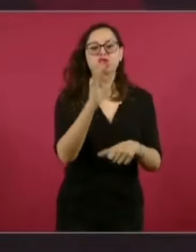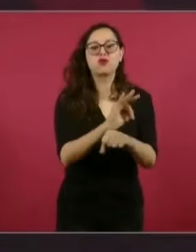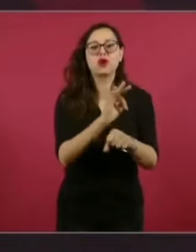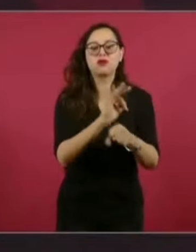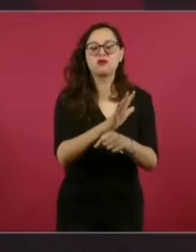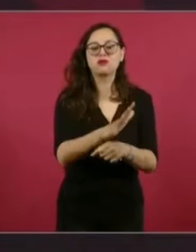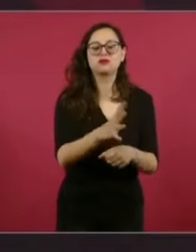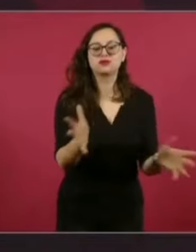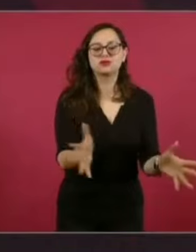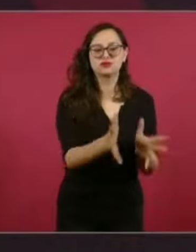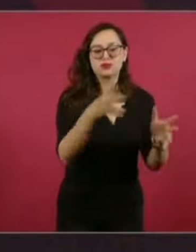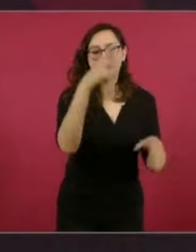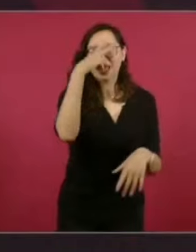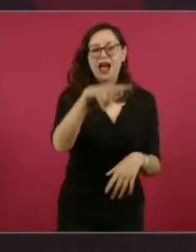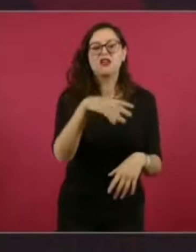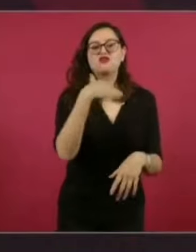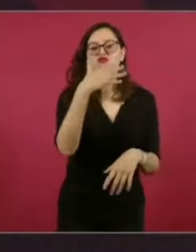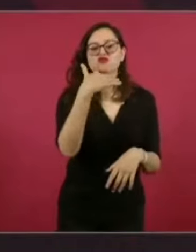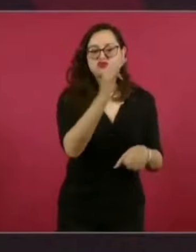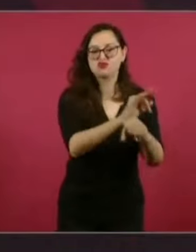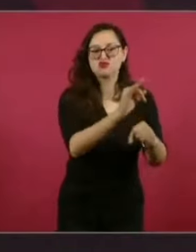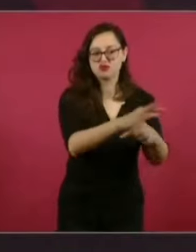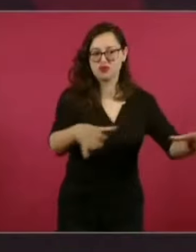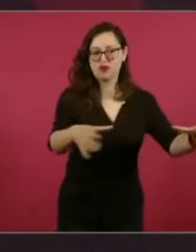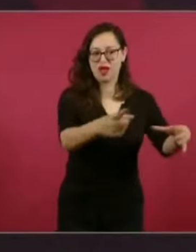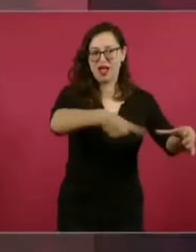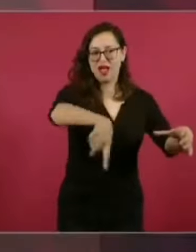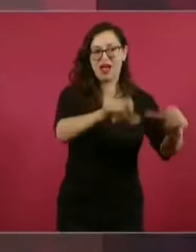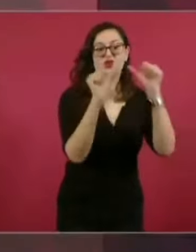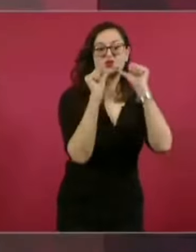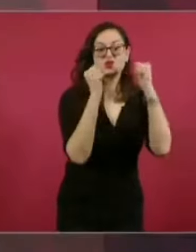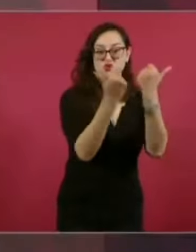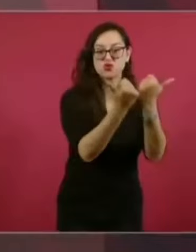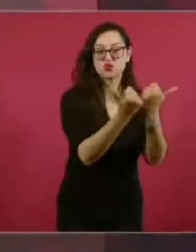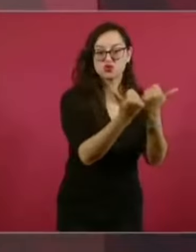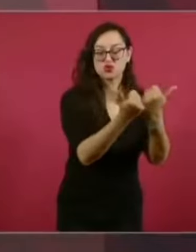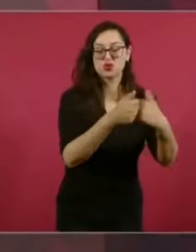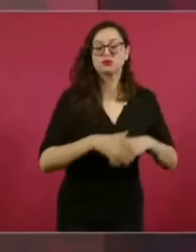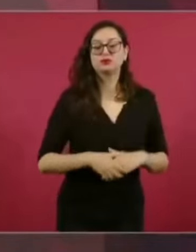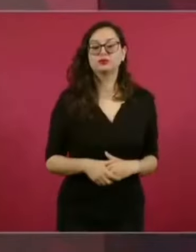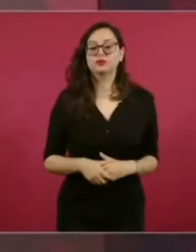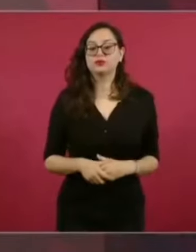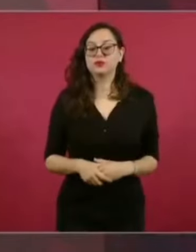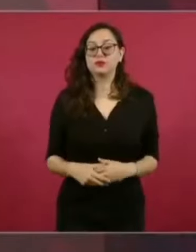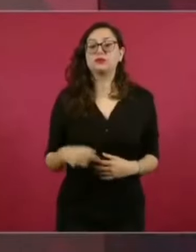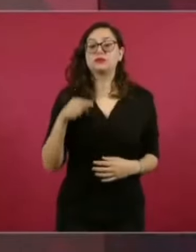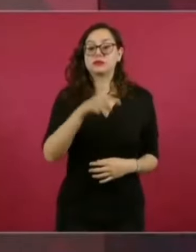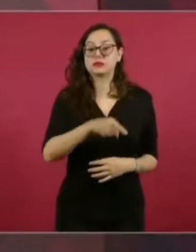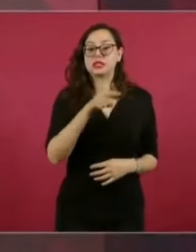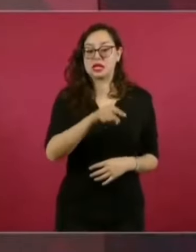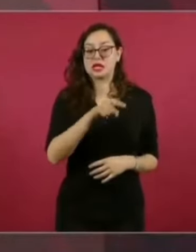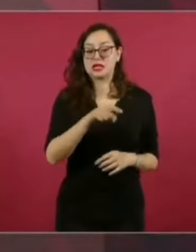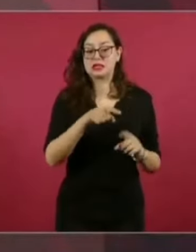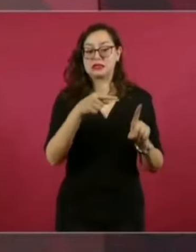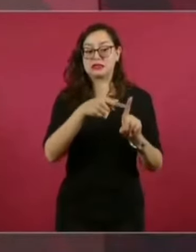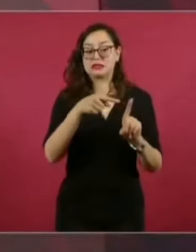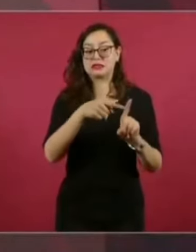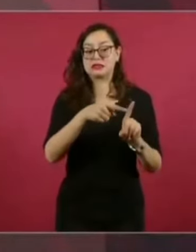corrupción, quien la acompaña para que cobre el